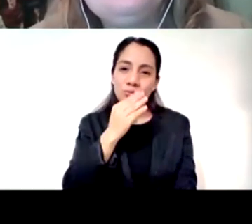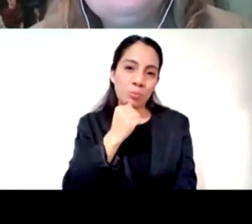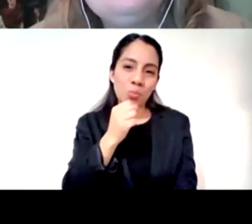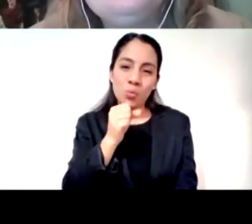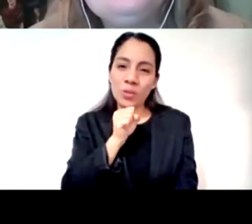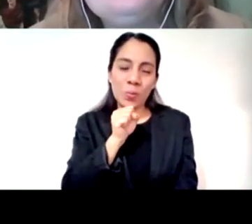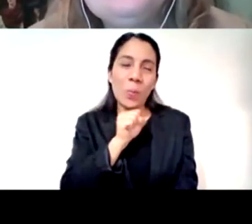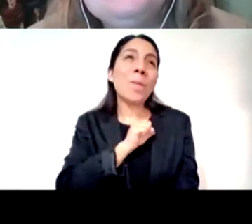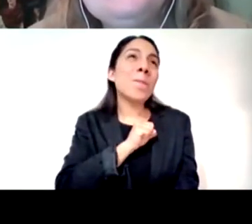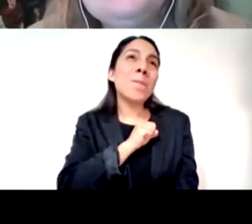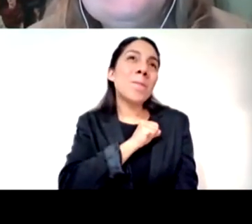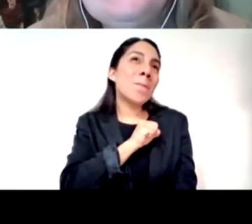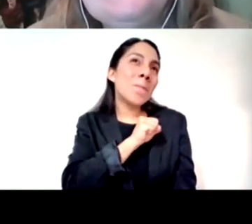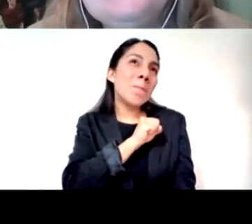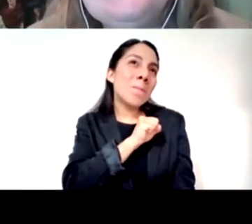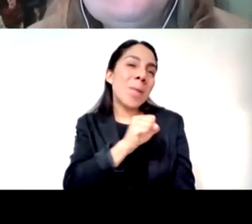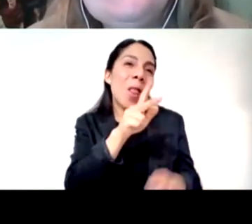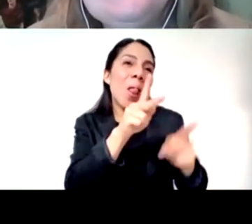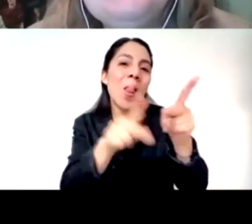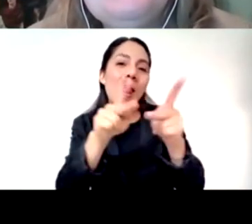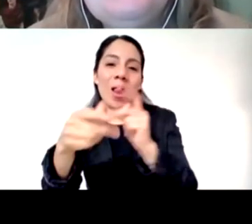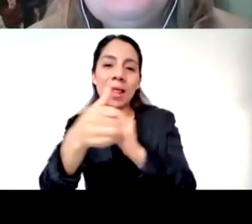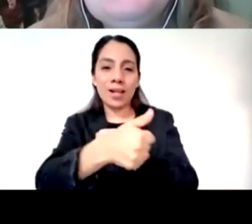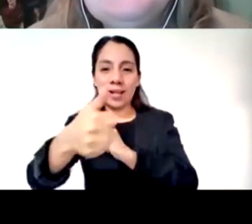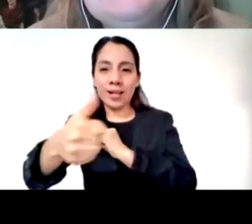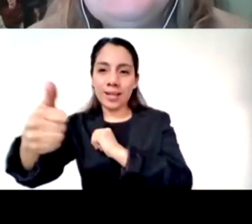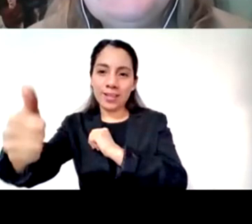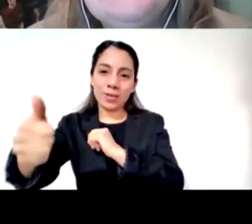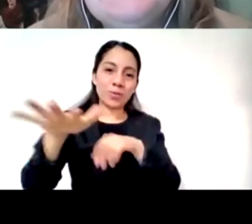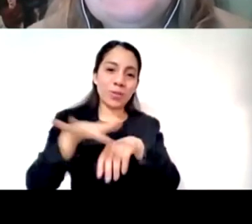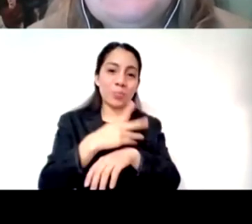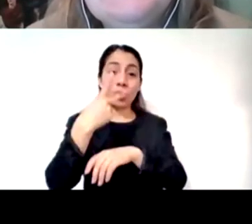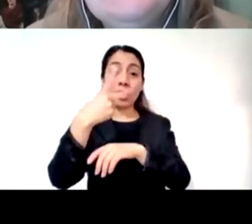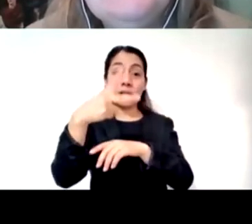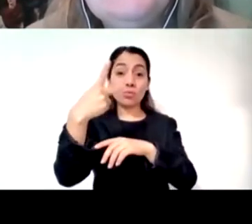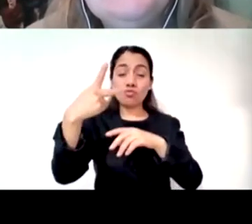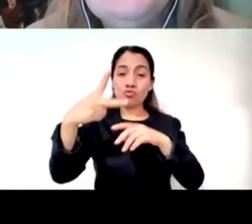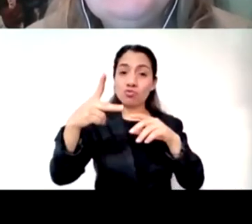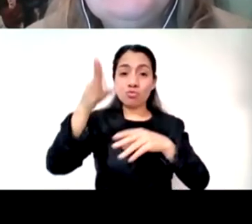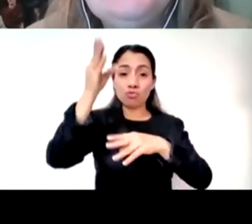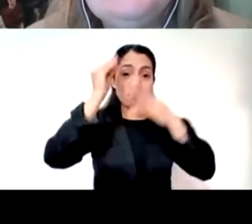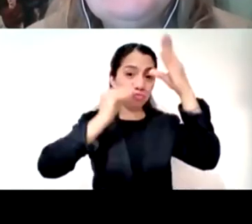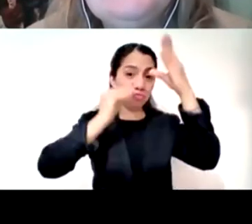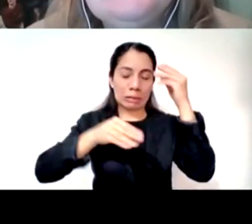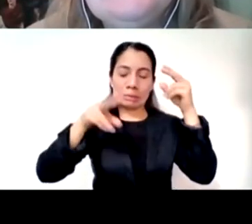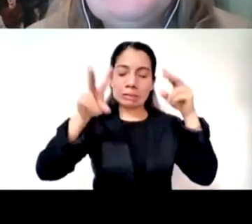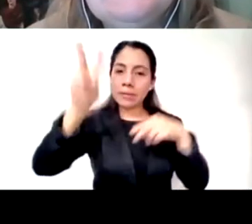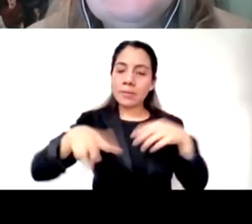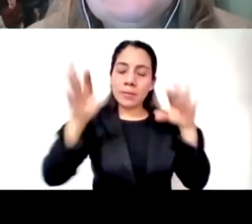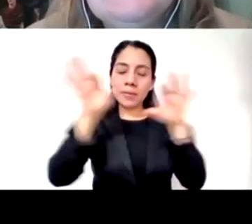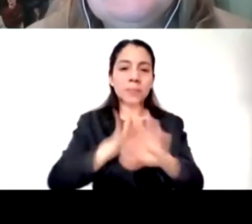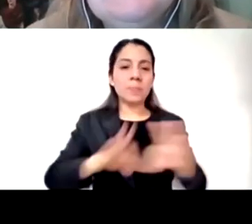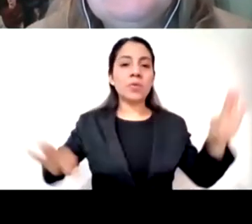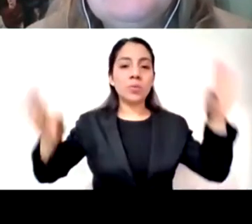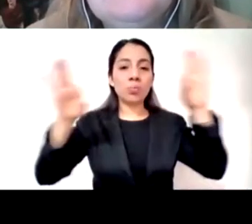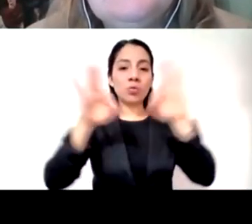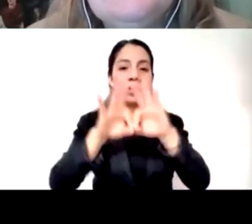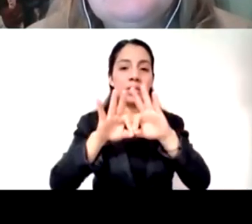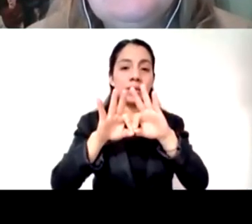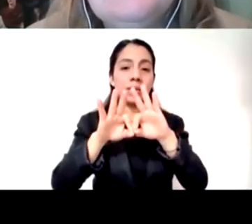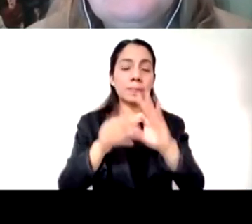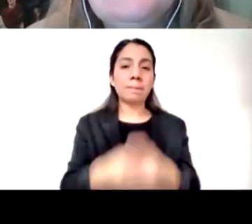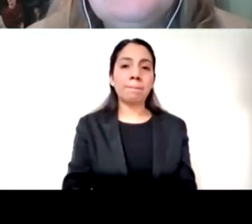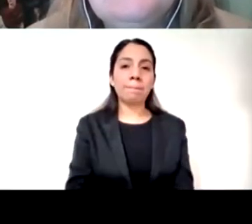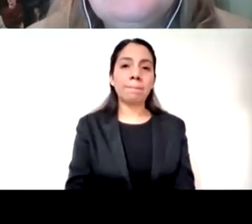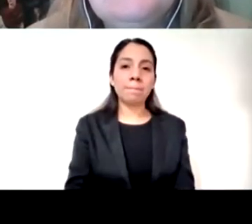fascinado de escucharlas y de aprender pero sí en ánimo de honrar nuestra estructura quizás les voy a